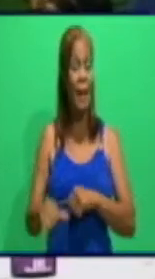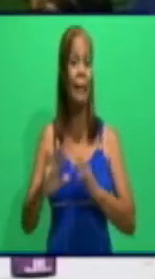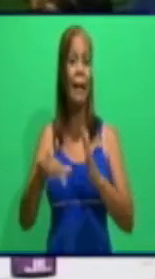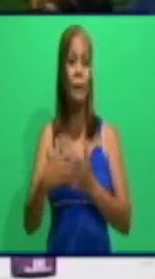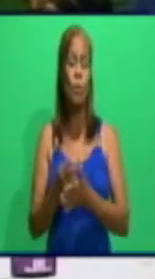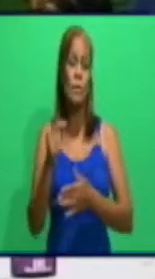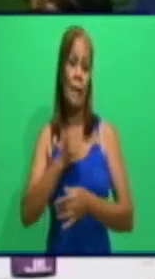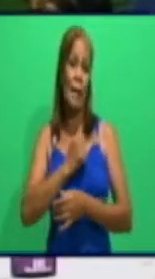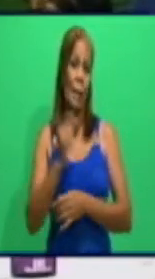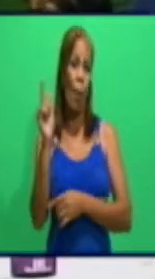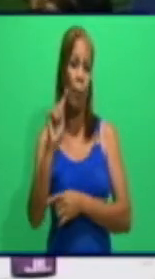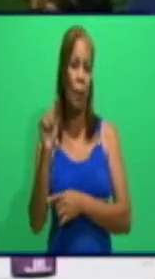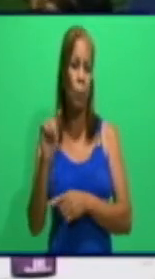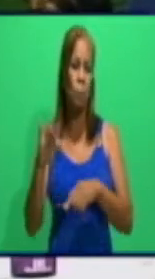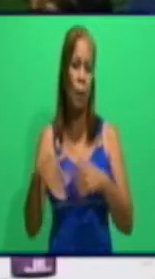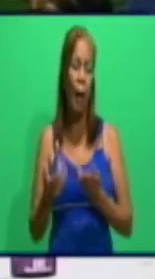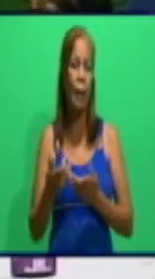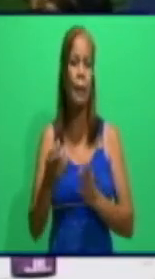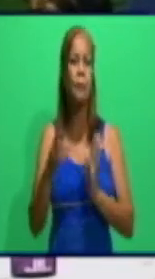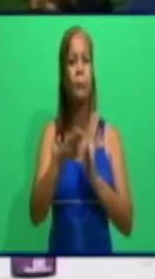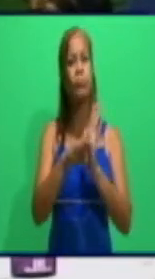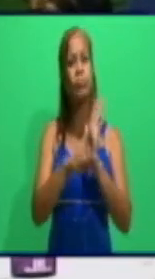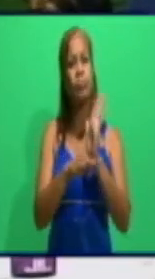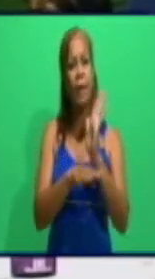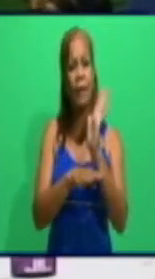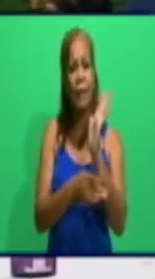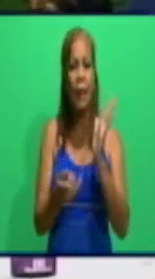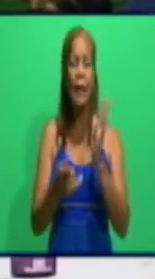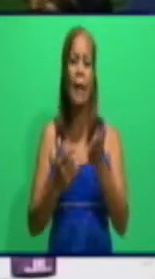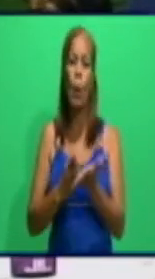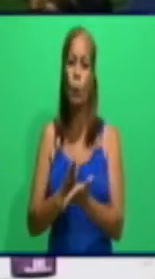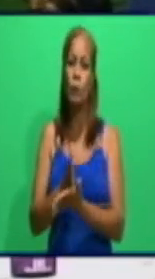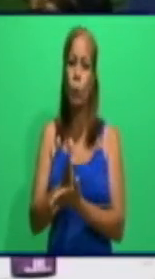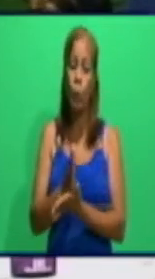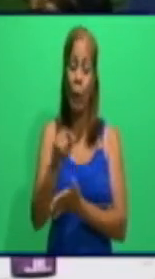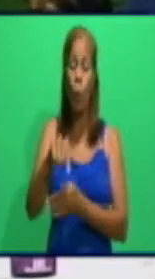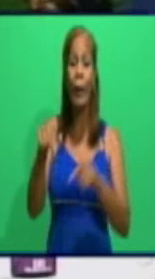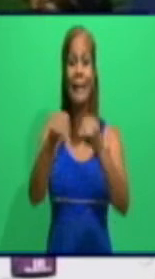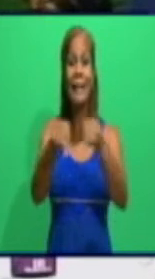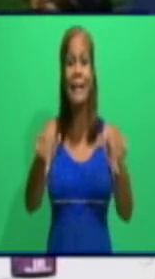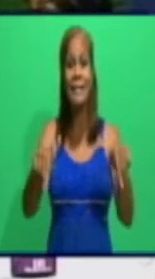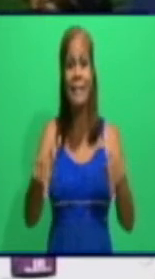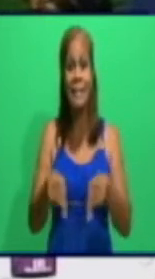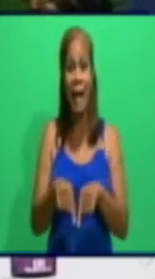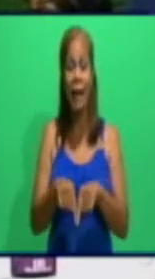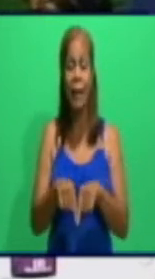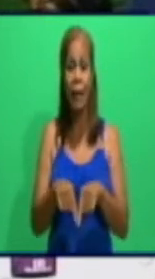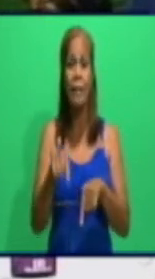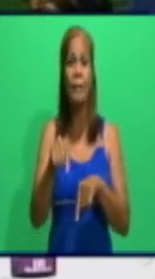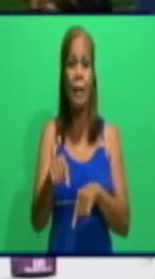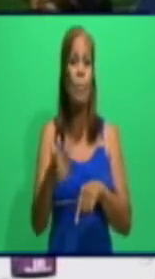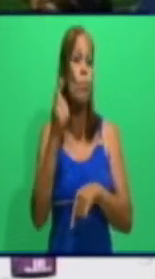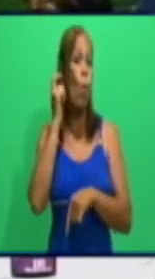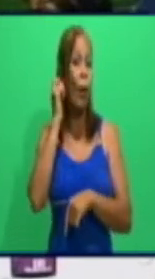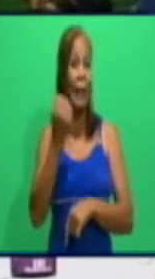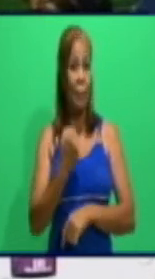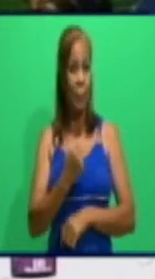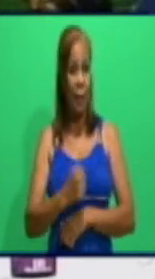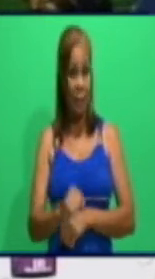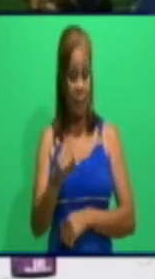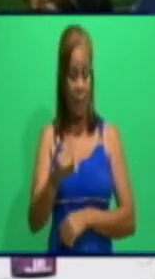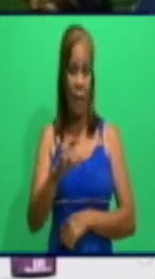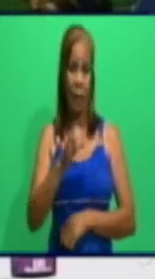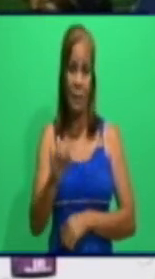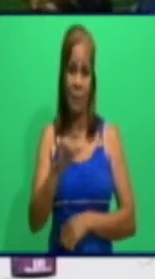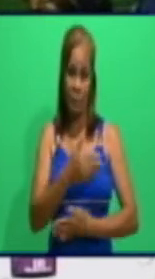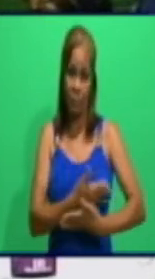En estos casos, porque estamos hablando de una sala donde hay incluso recién nacidos, o sea, recién